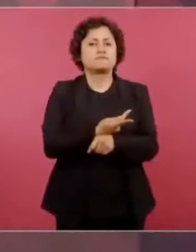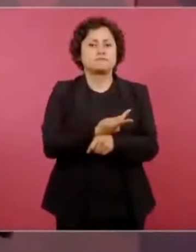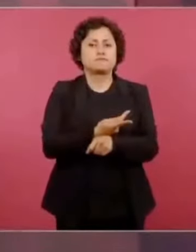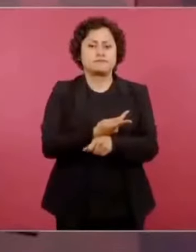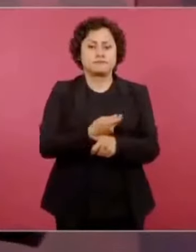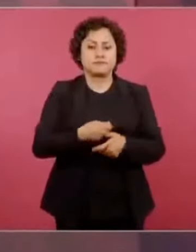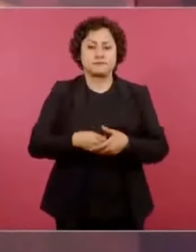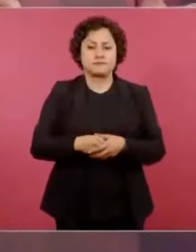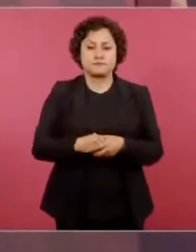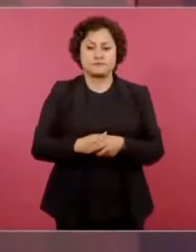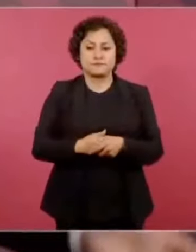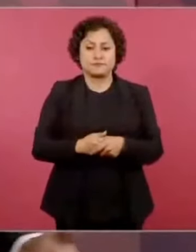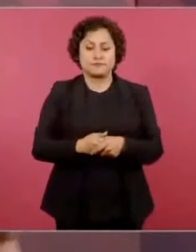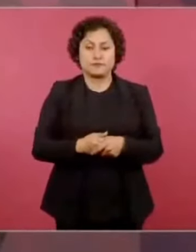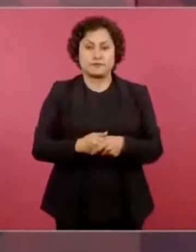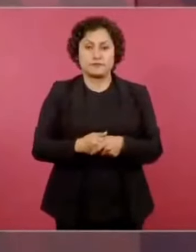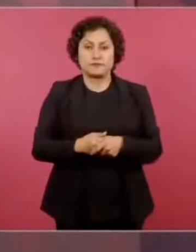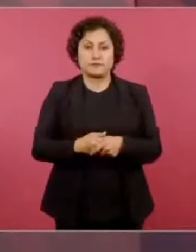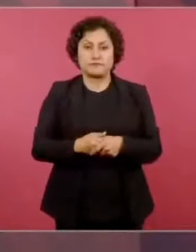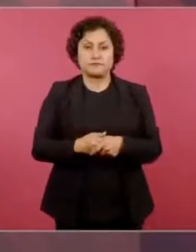cuando menos